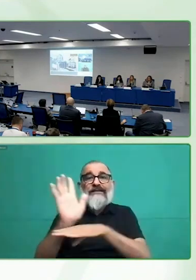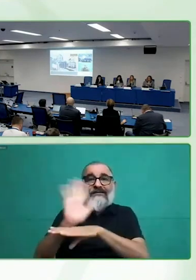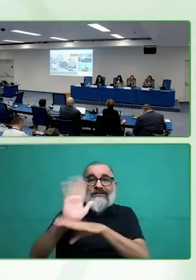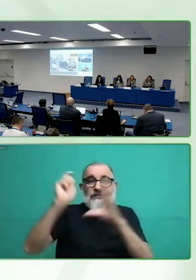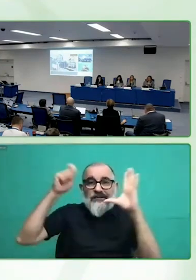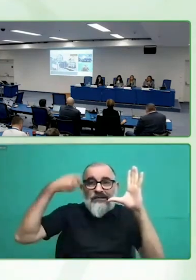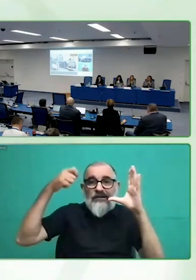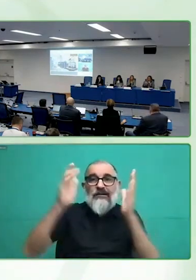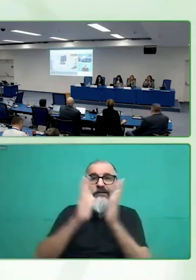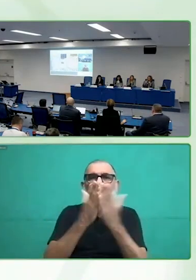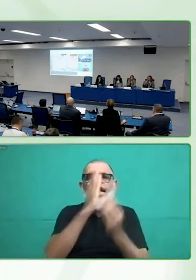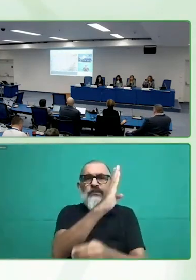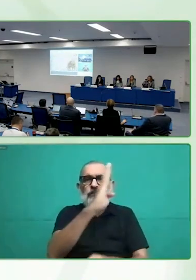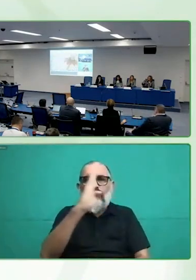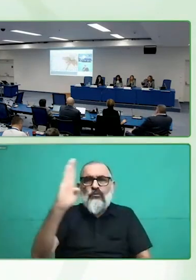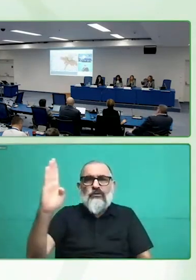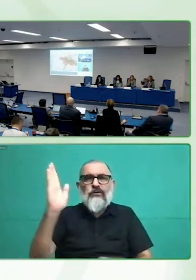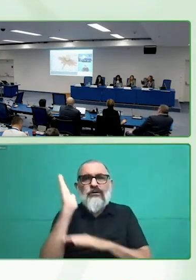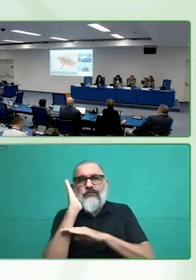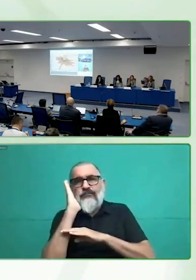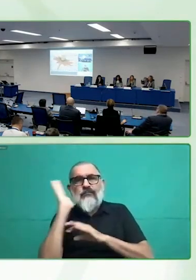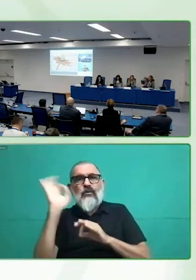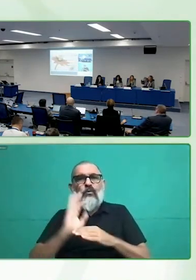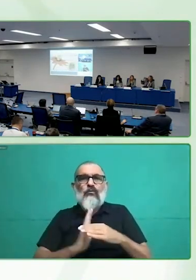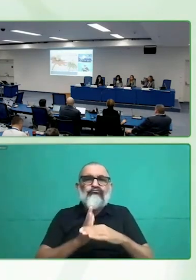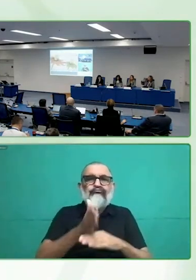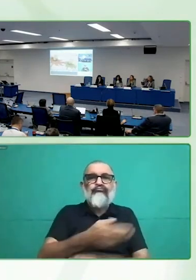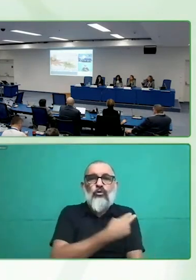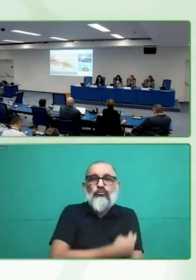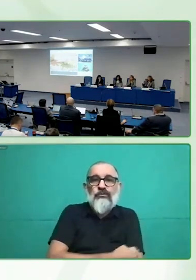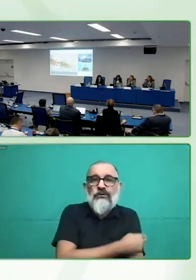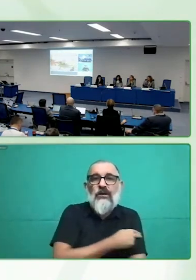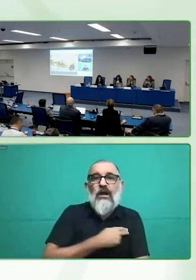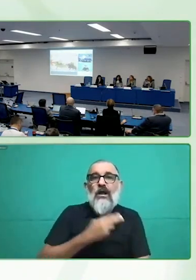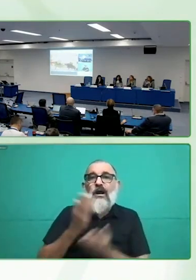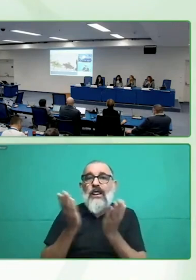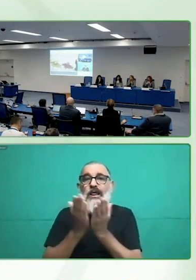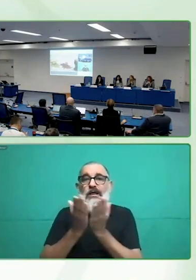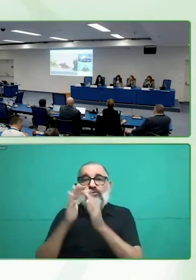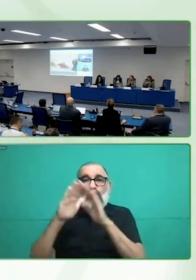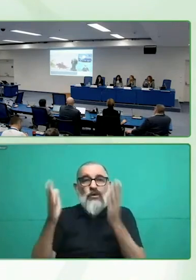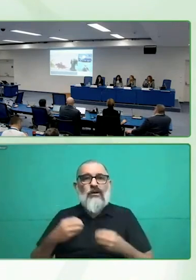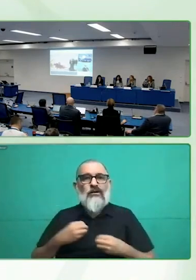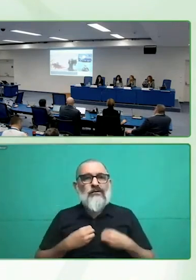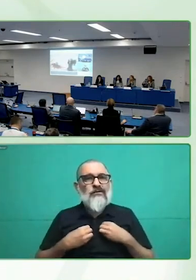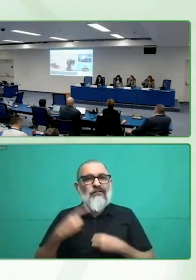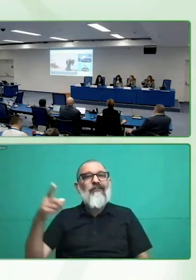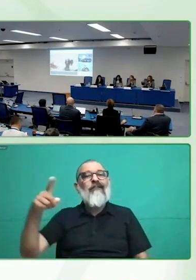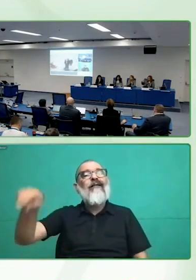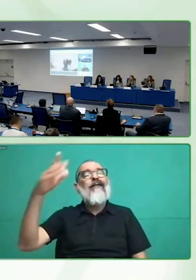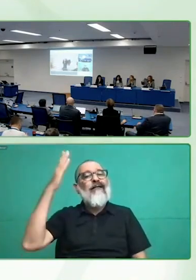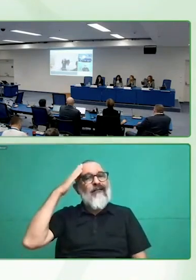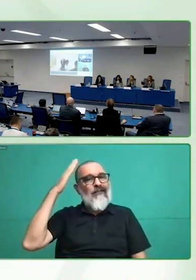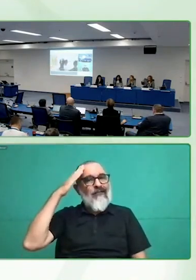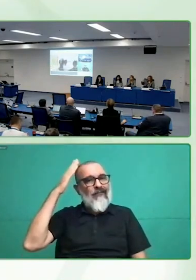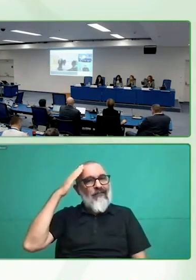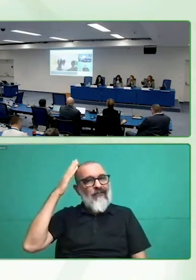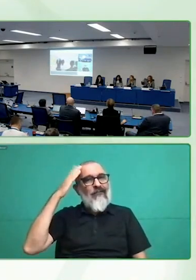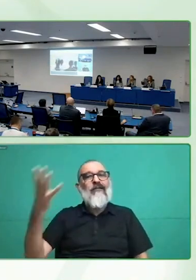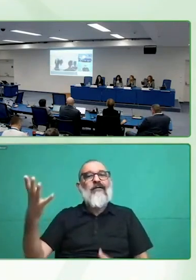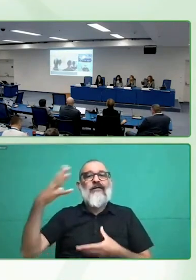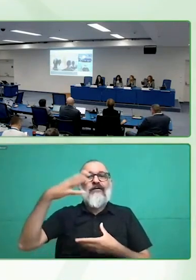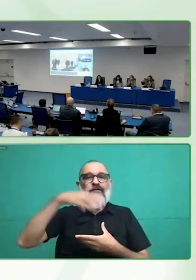sentir que nos entienden e incluyen. Teniendo asistentes personales para